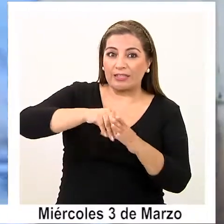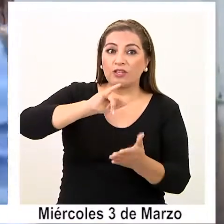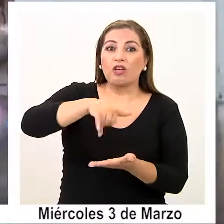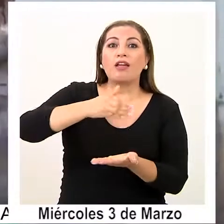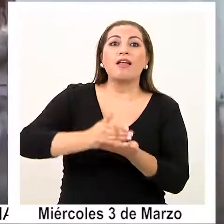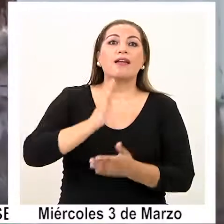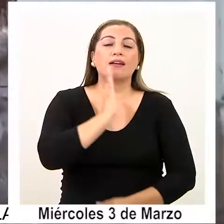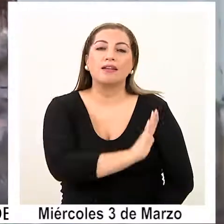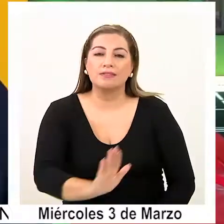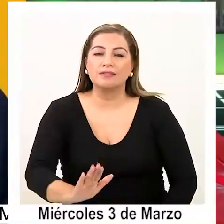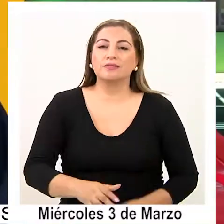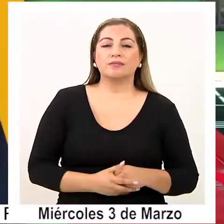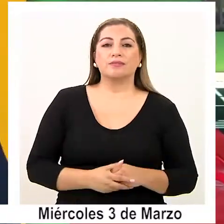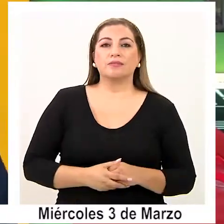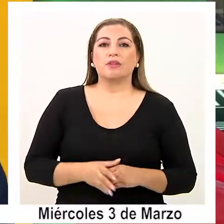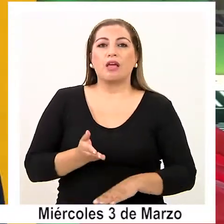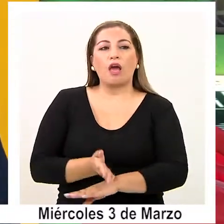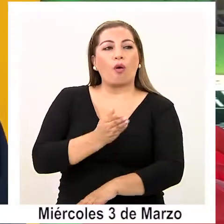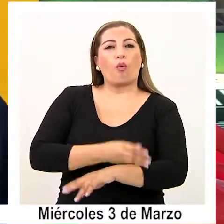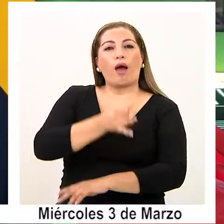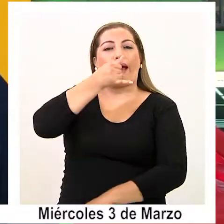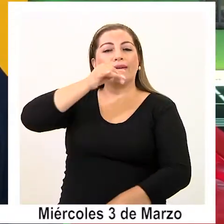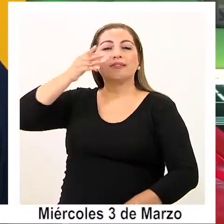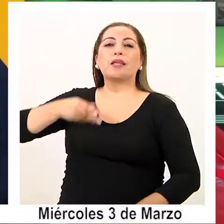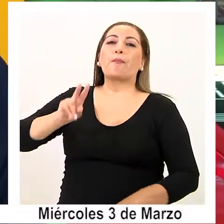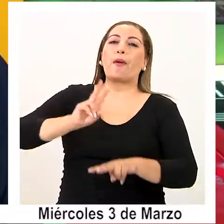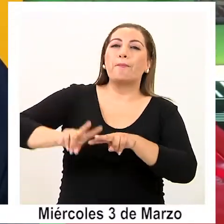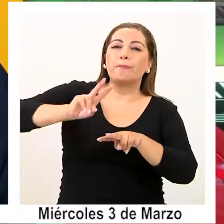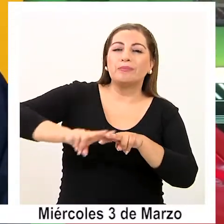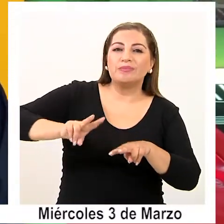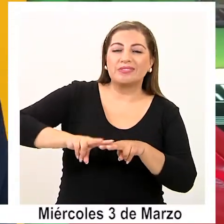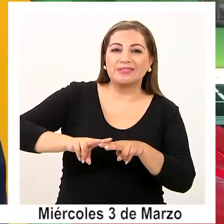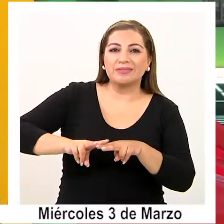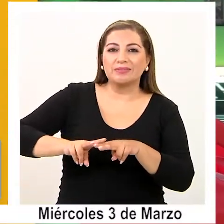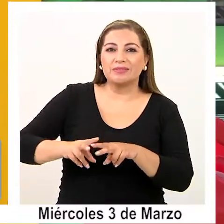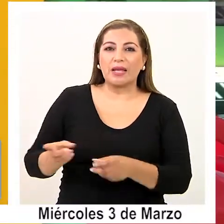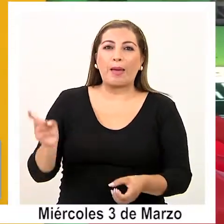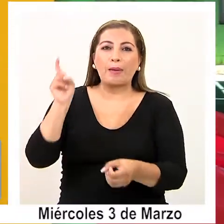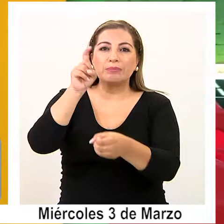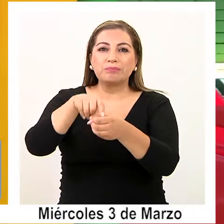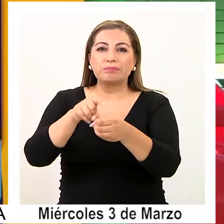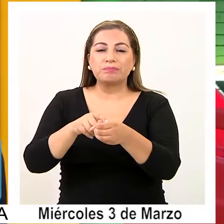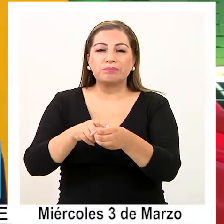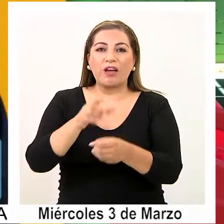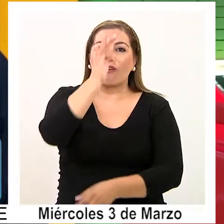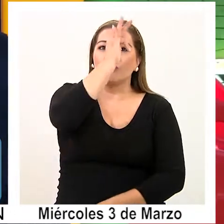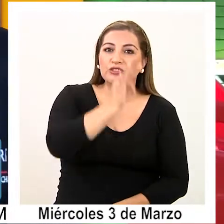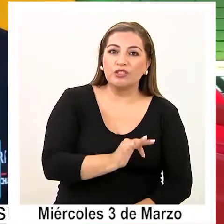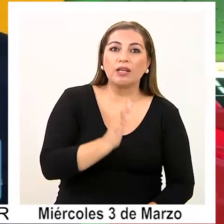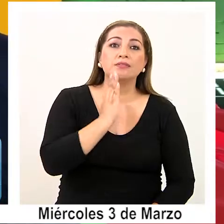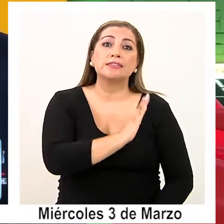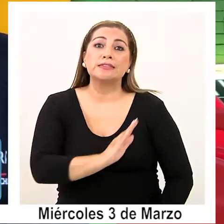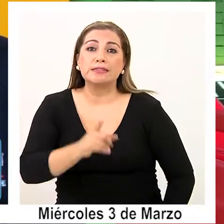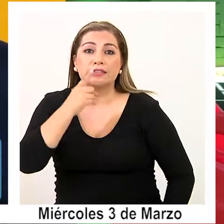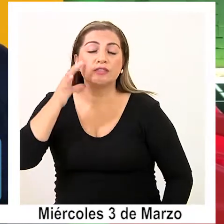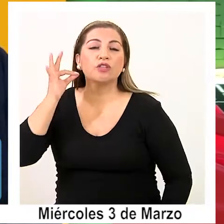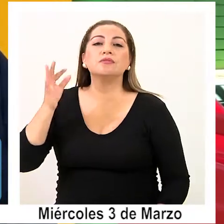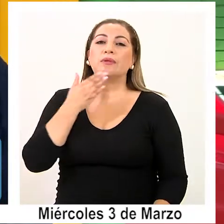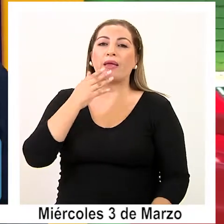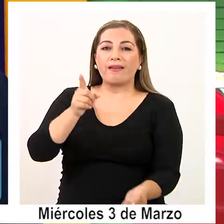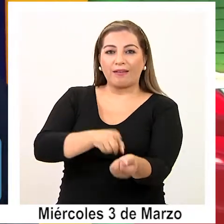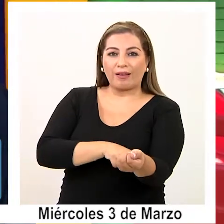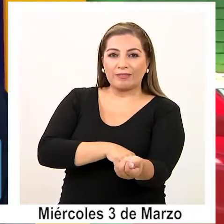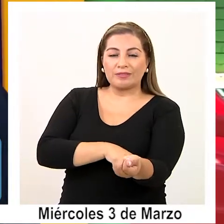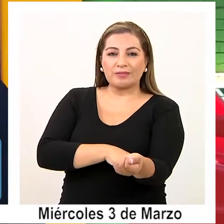y sala cuna. Nos hemos preparado hace bastante tiempo para el ingreso de nuestras trabajadoras, nuestros niños y niñas en nuestras familias.